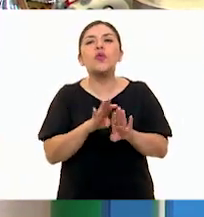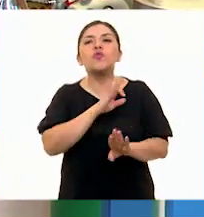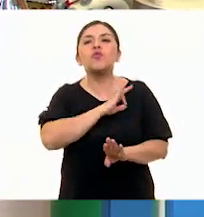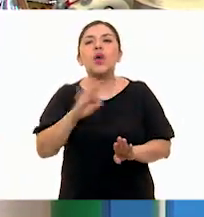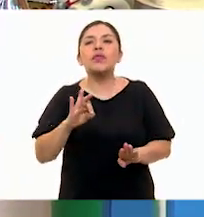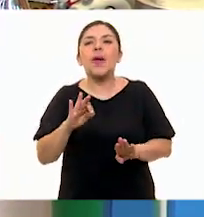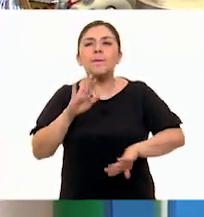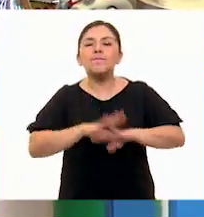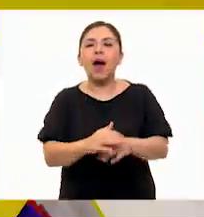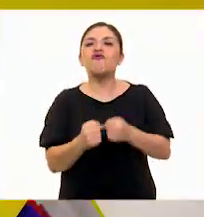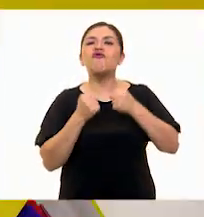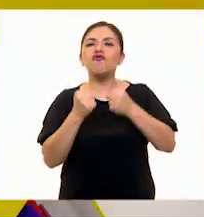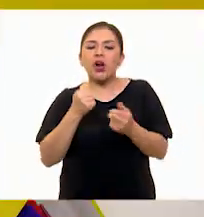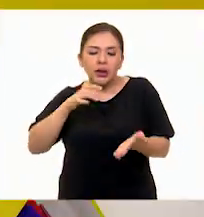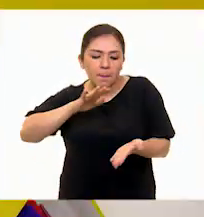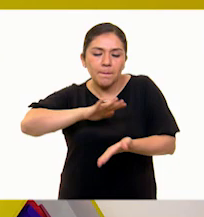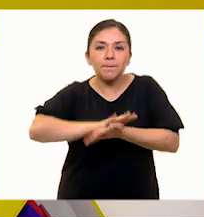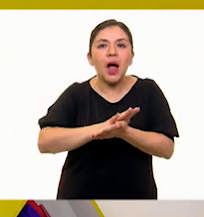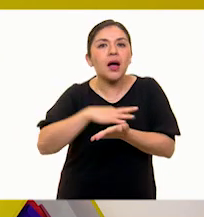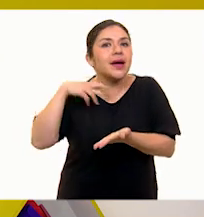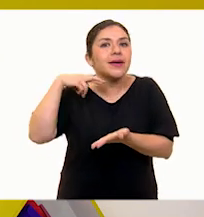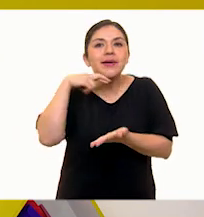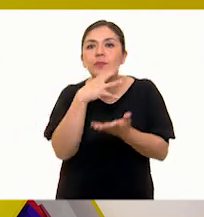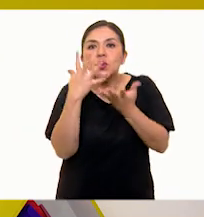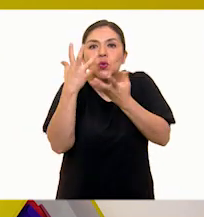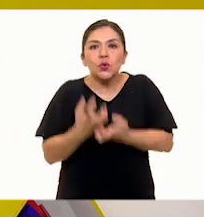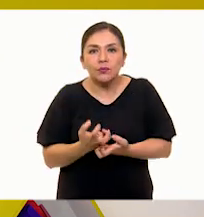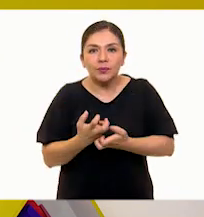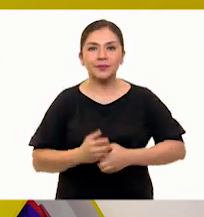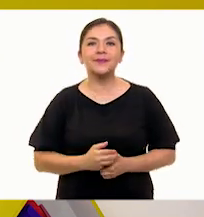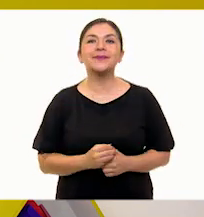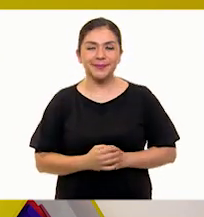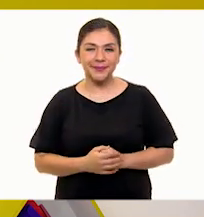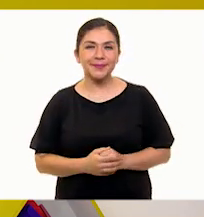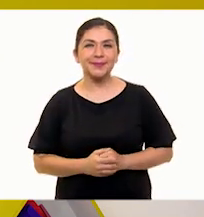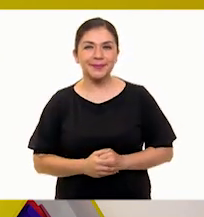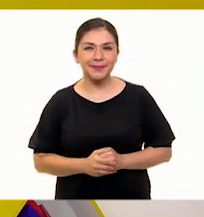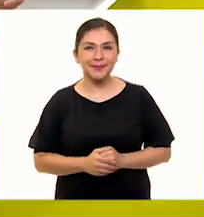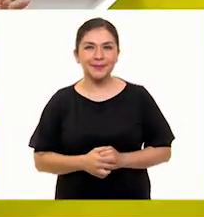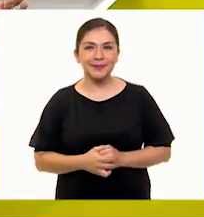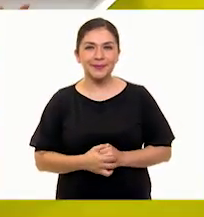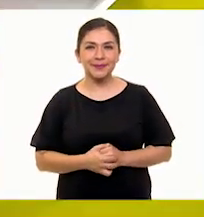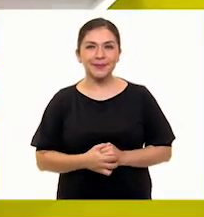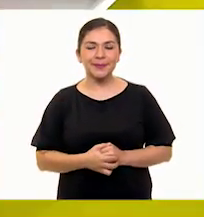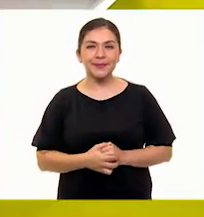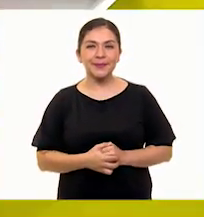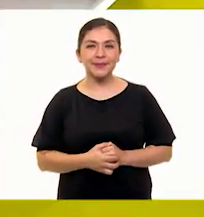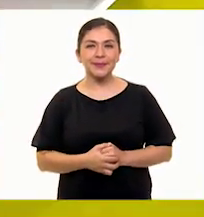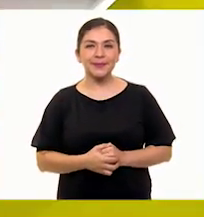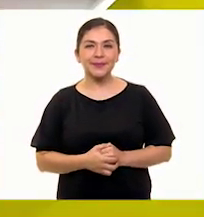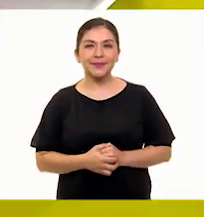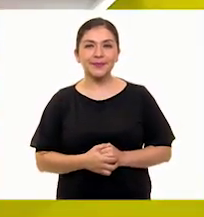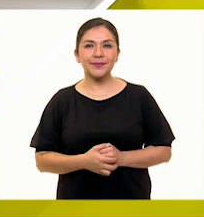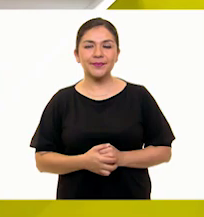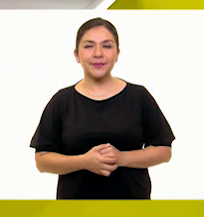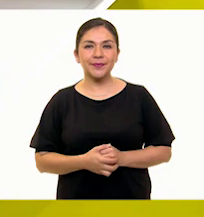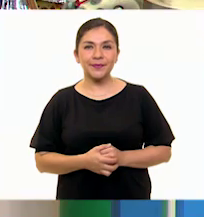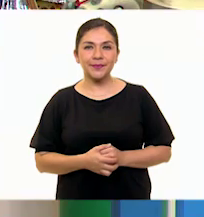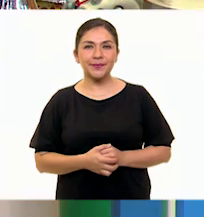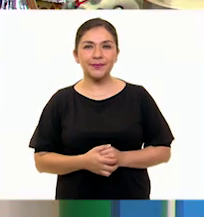dar solidez más rápido al pegamento. Ah, muy bien. Acelera el proceso del pegamento. Exactamente.